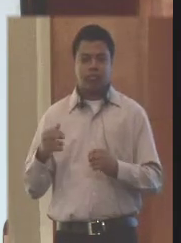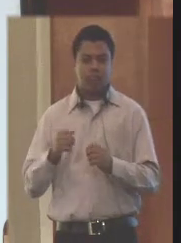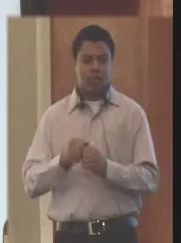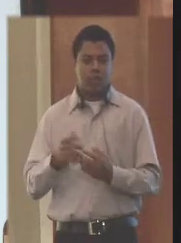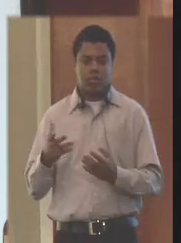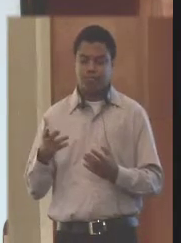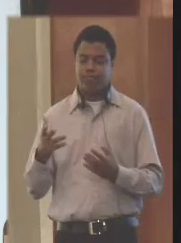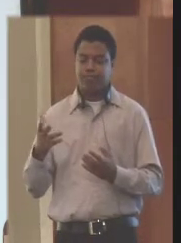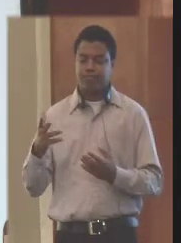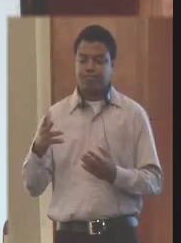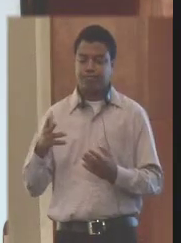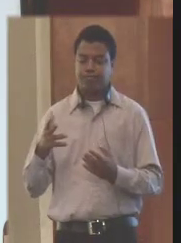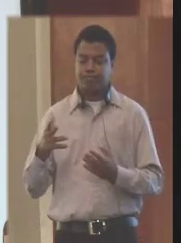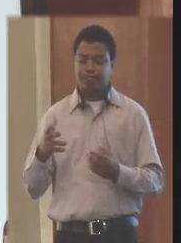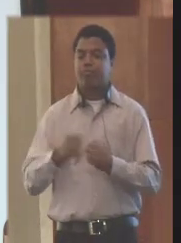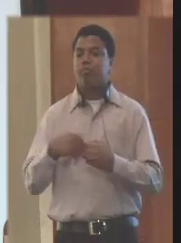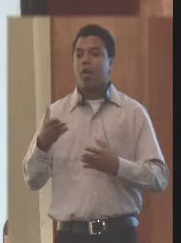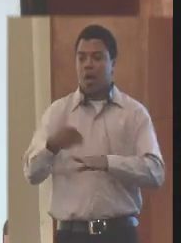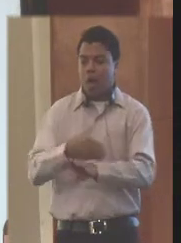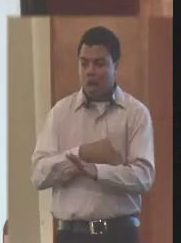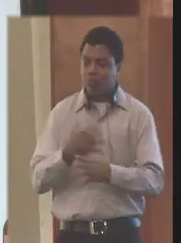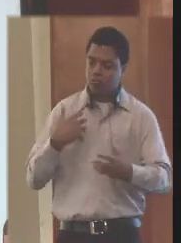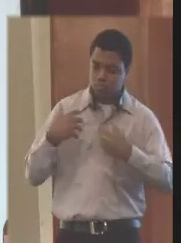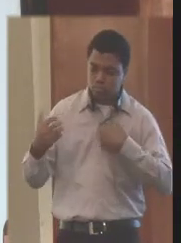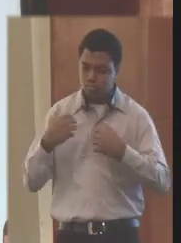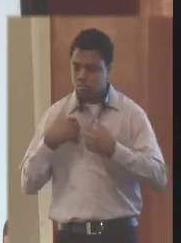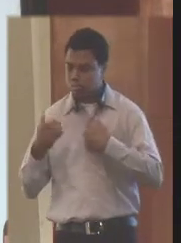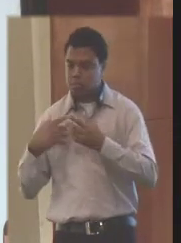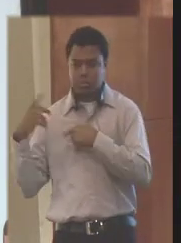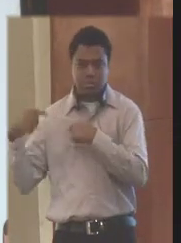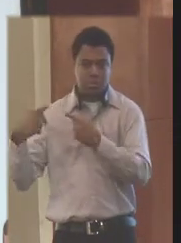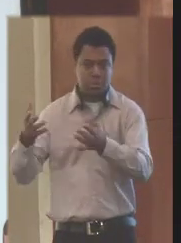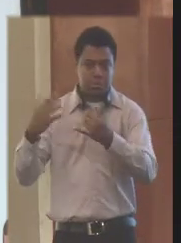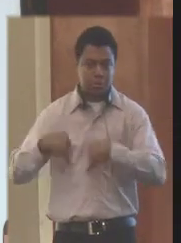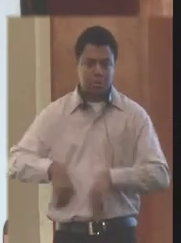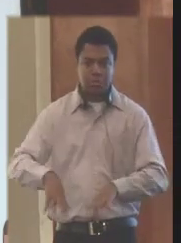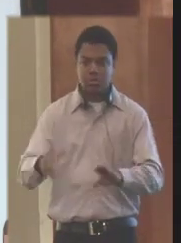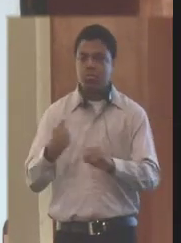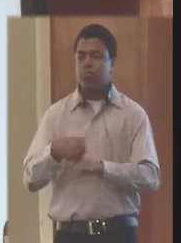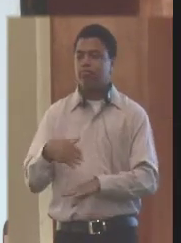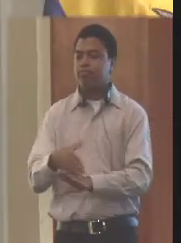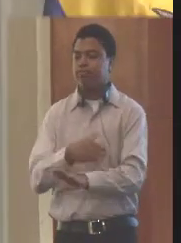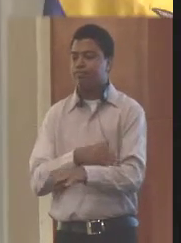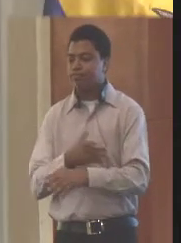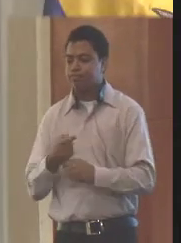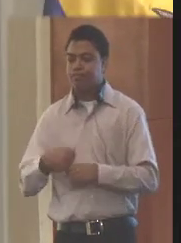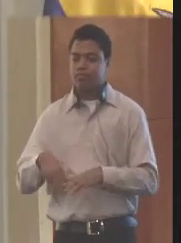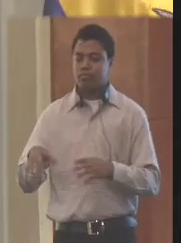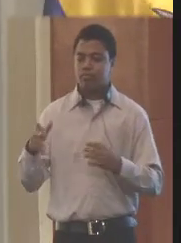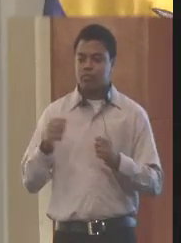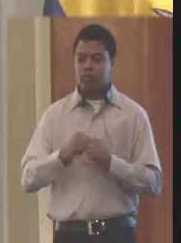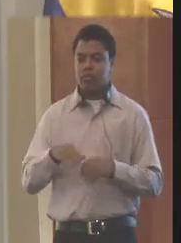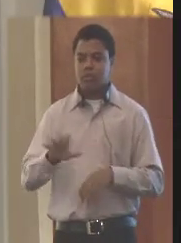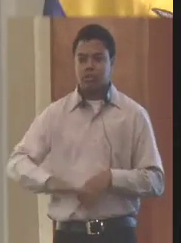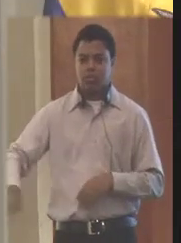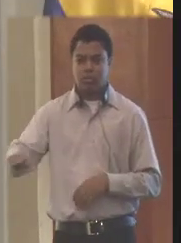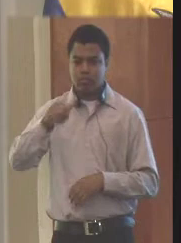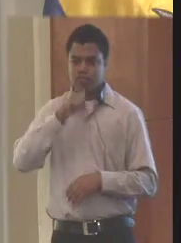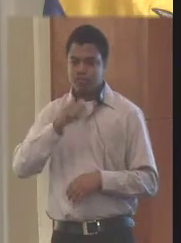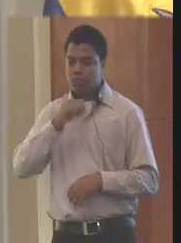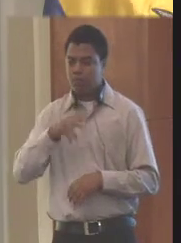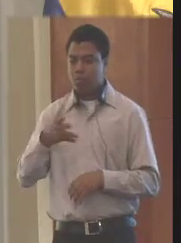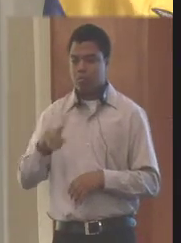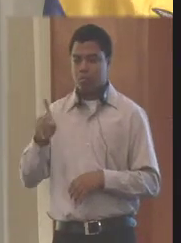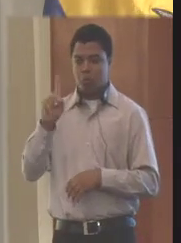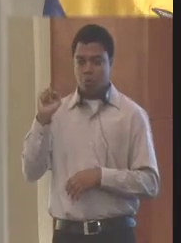realizando simulacros y simulaciones permanentemente. Y ha sido una gestión de inversión del sector privado, alrededor de un millón de